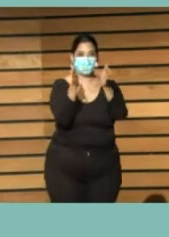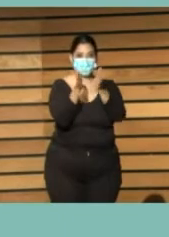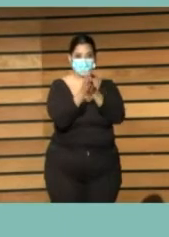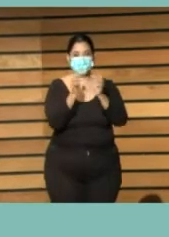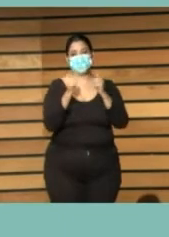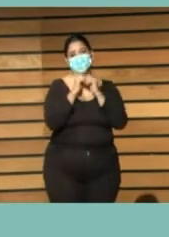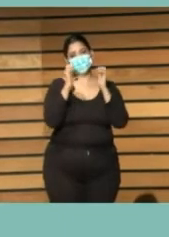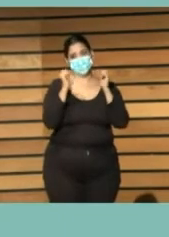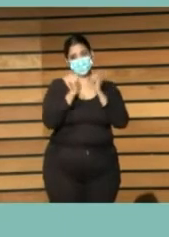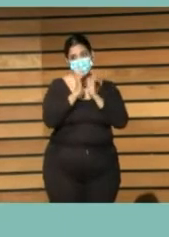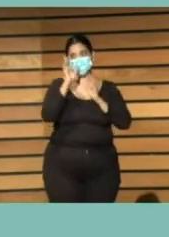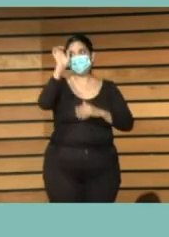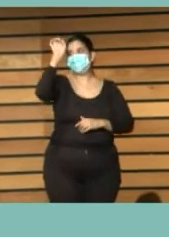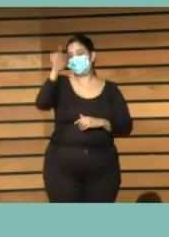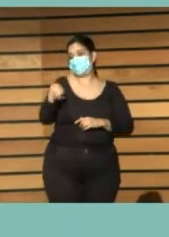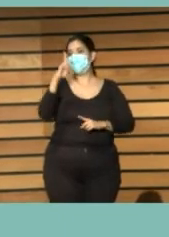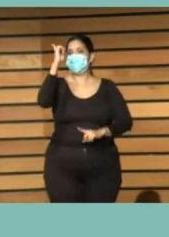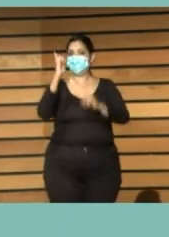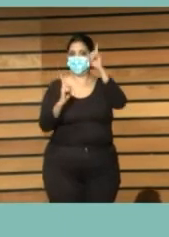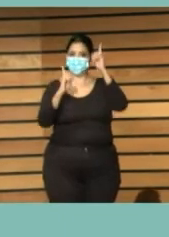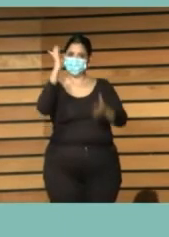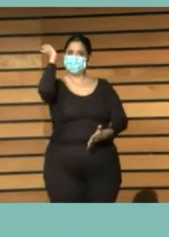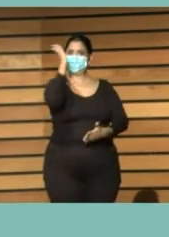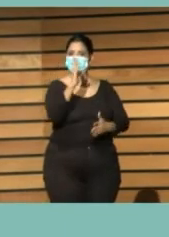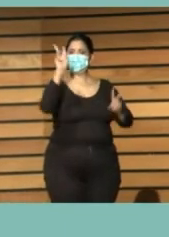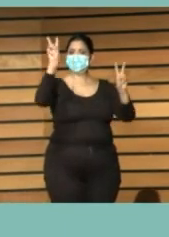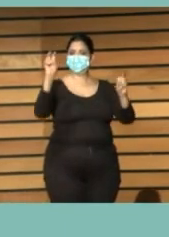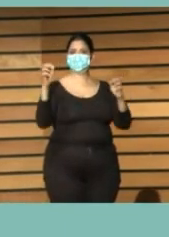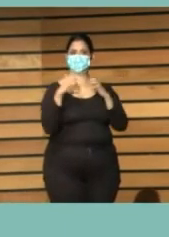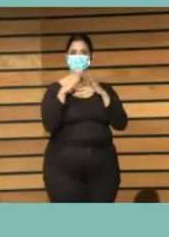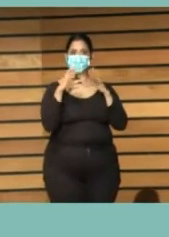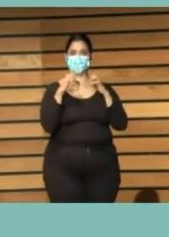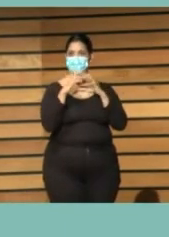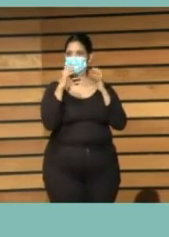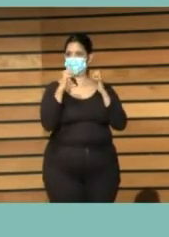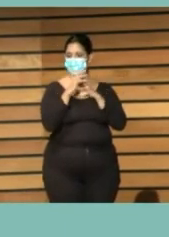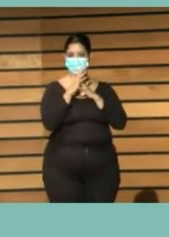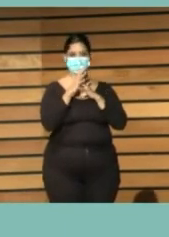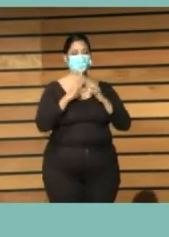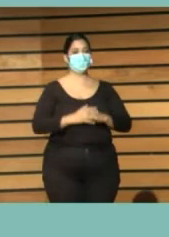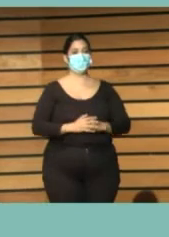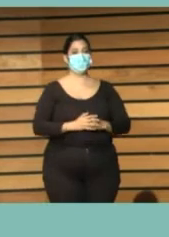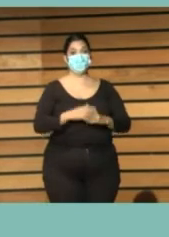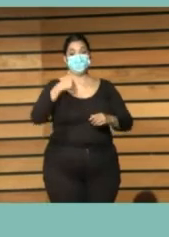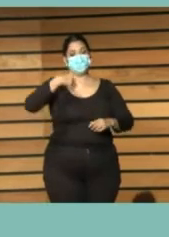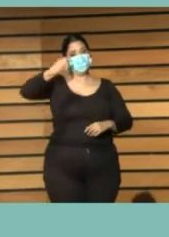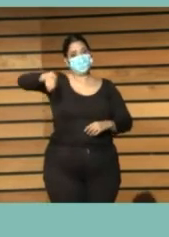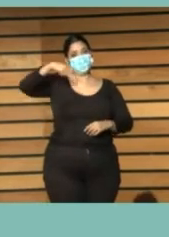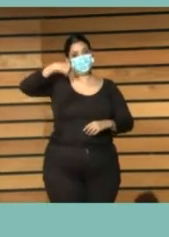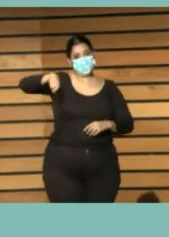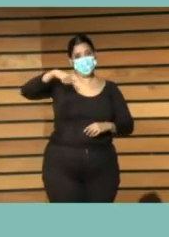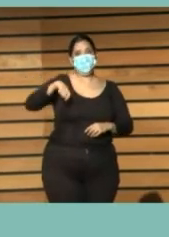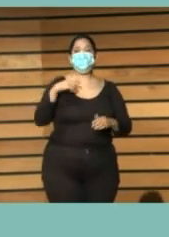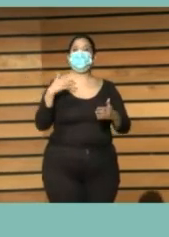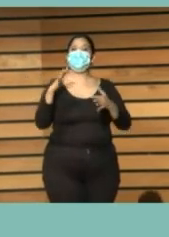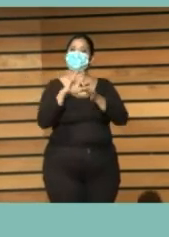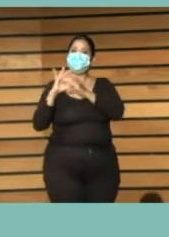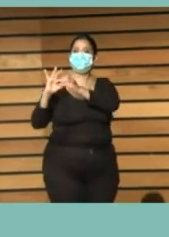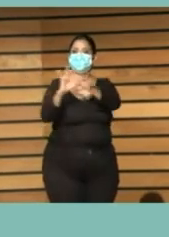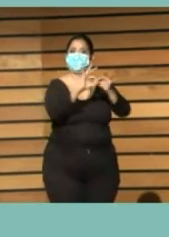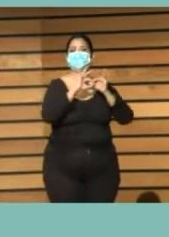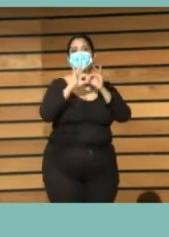Palma y a todos los que se hayan visto afectados por el volcán. Como presidenta de la Comisión Técnica de Cooperación de Bibliotecas